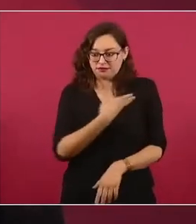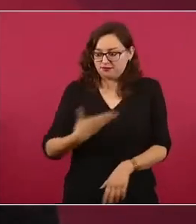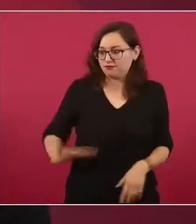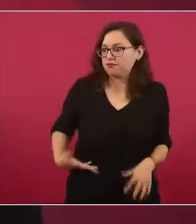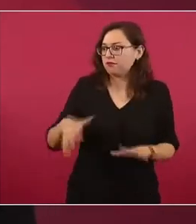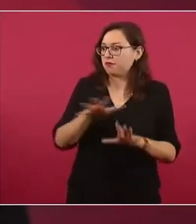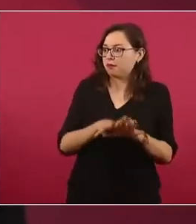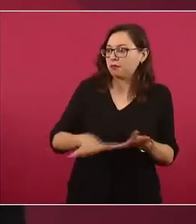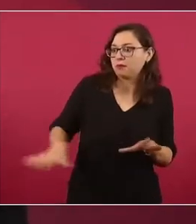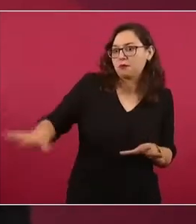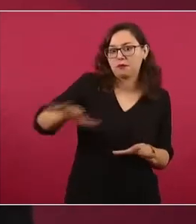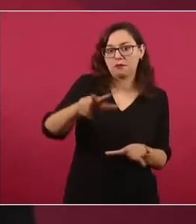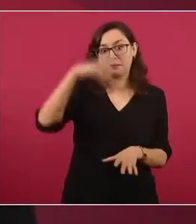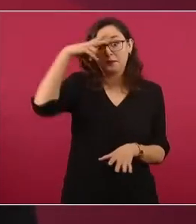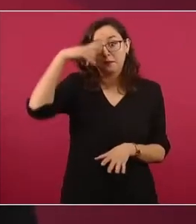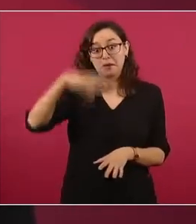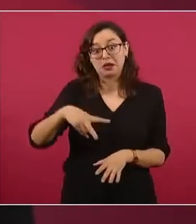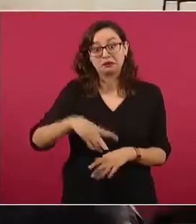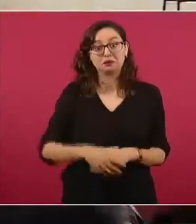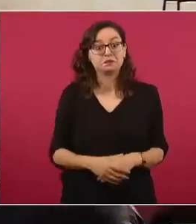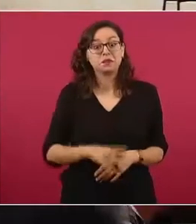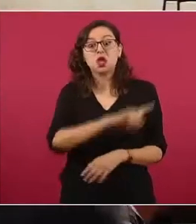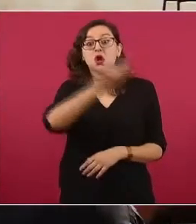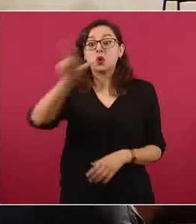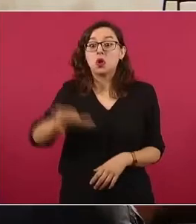en México no hay libertad de expresión.